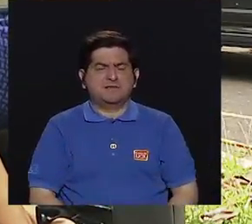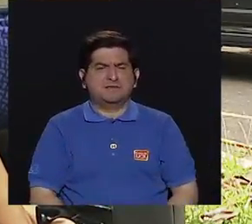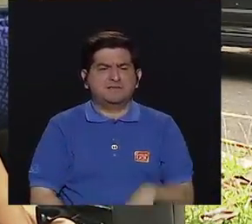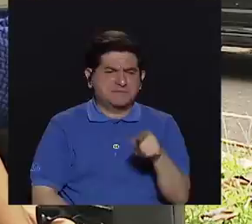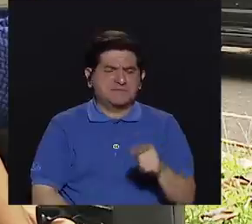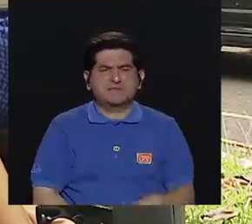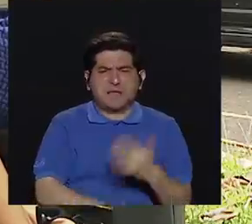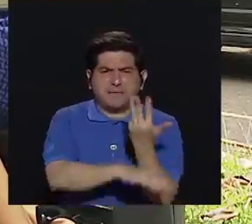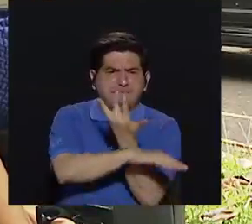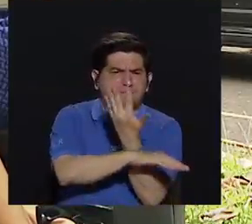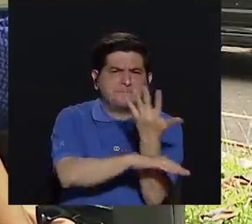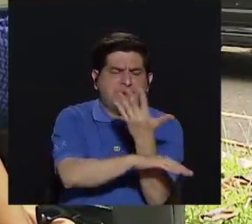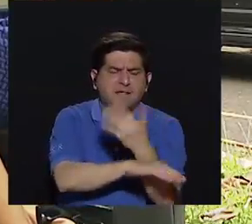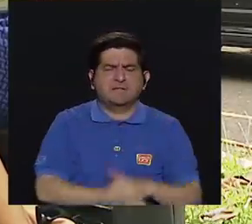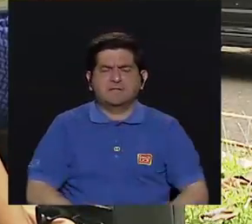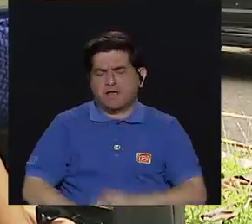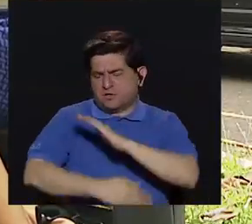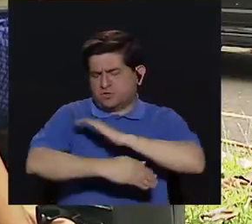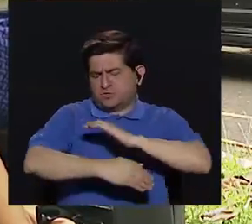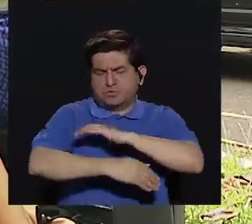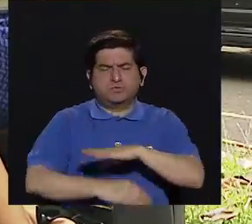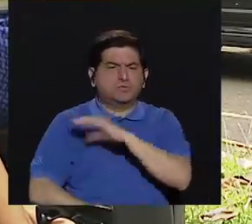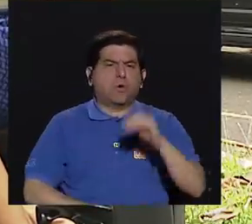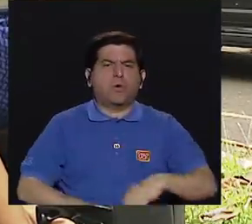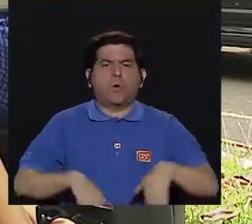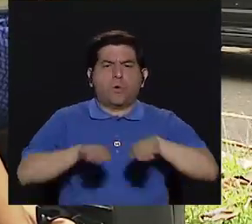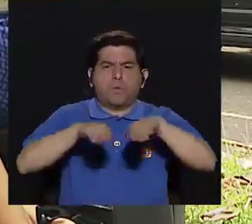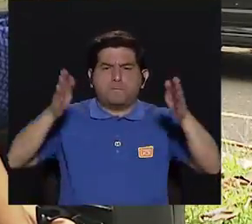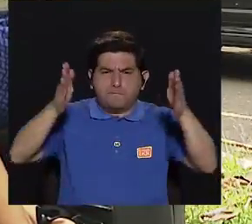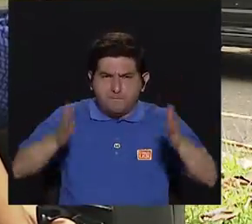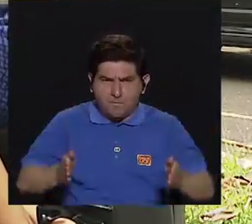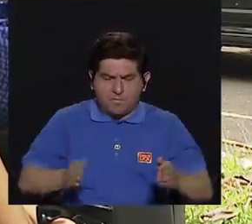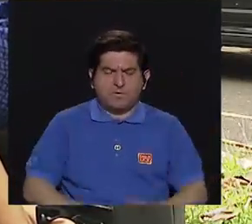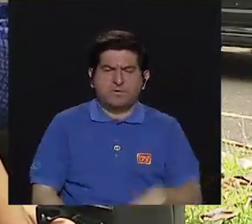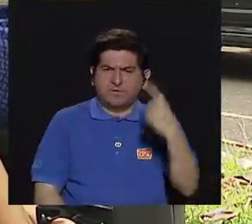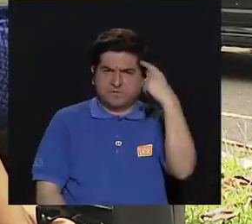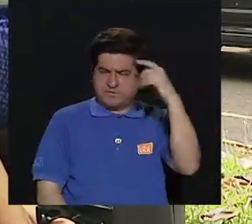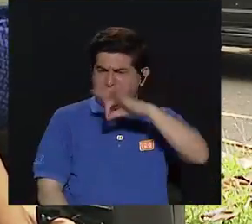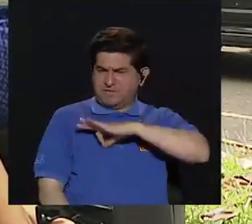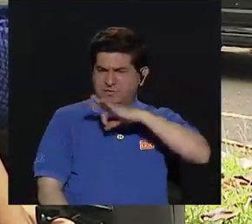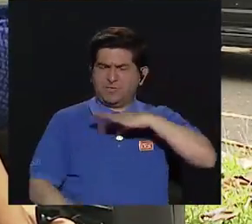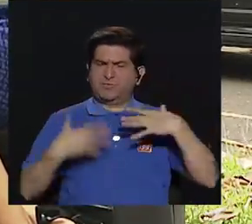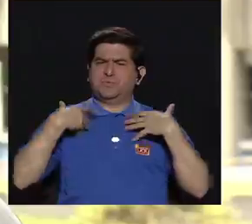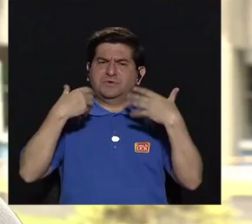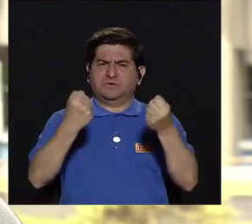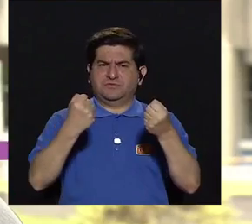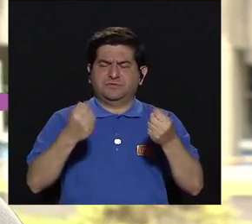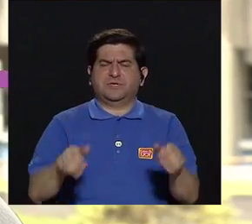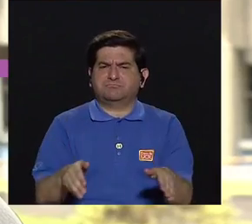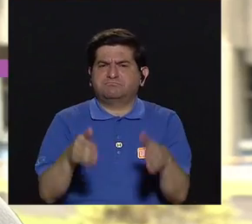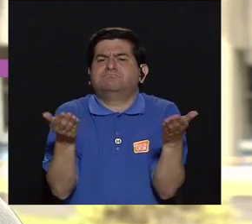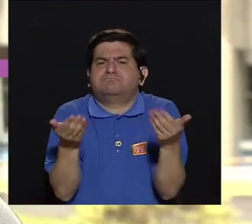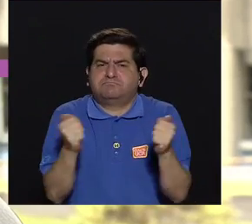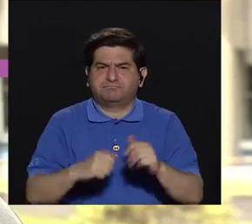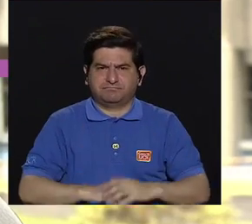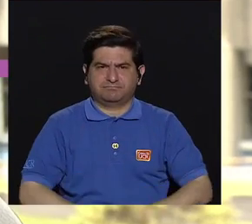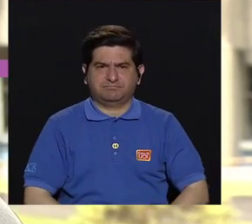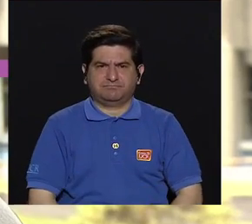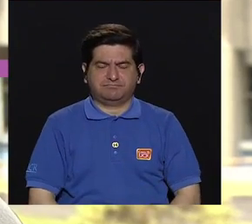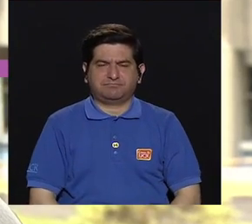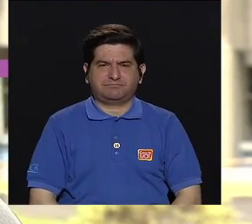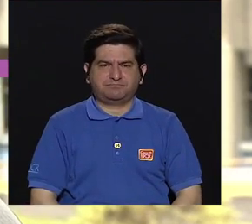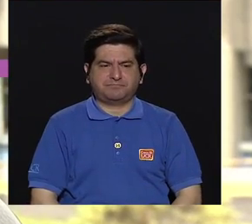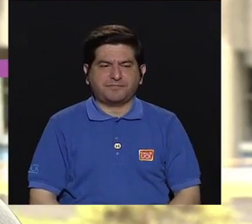mascotas, ubicación de los muebles, este tipo, a favor de la salud. Bueno,